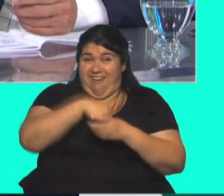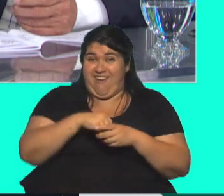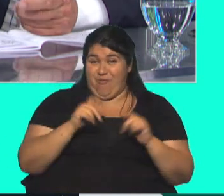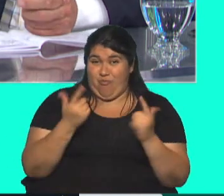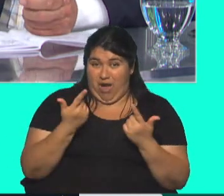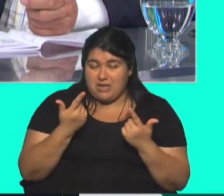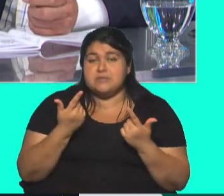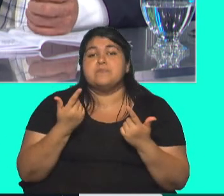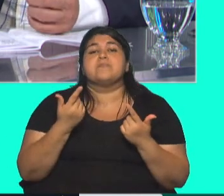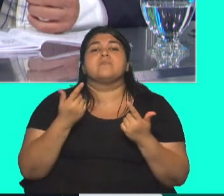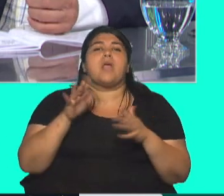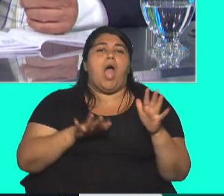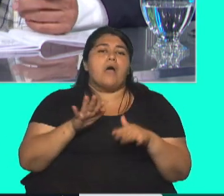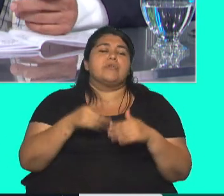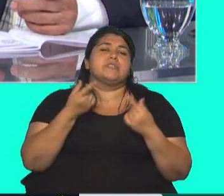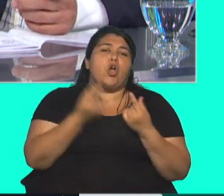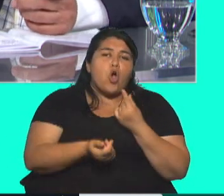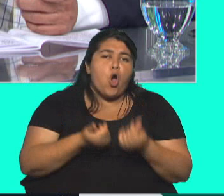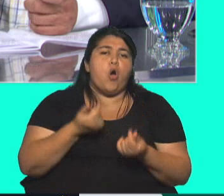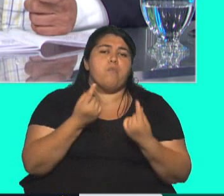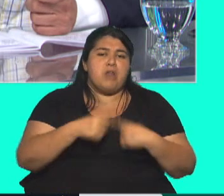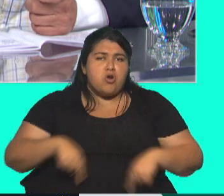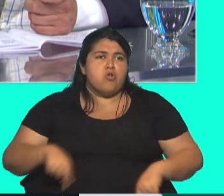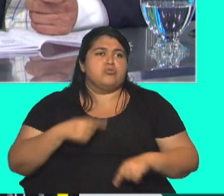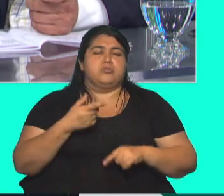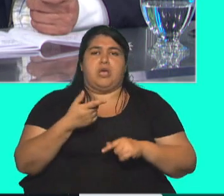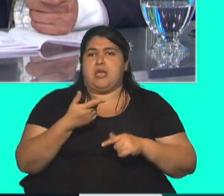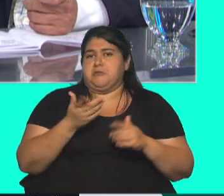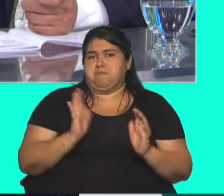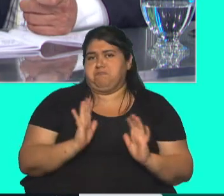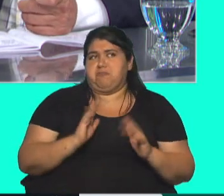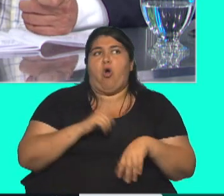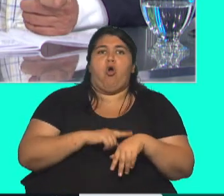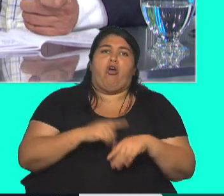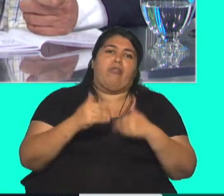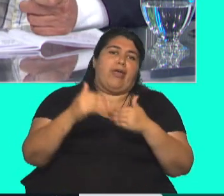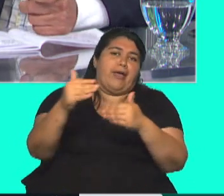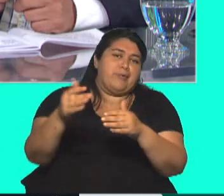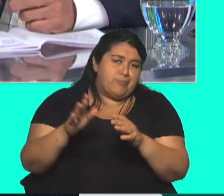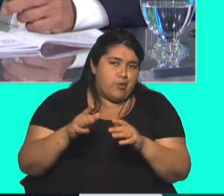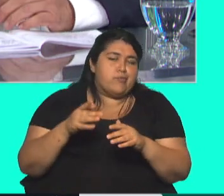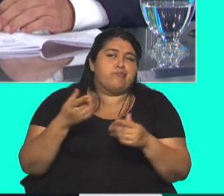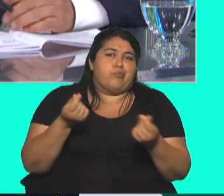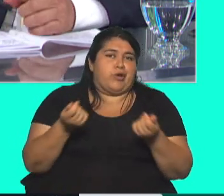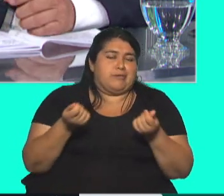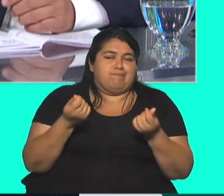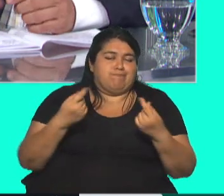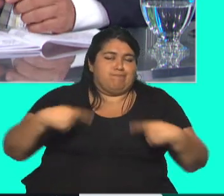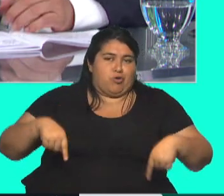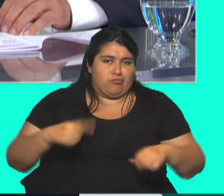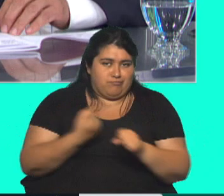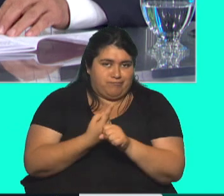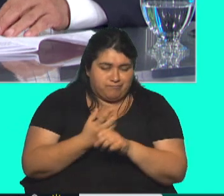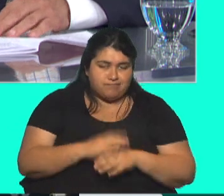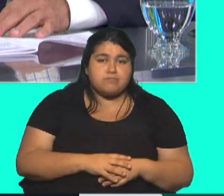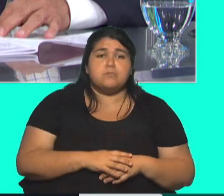la compra o la reposición de determinados productos para el hogar, por ejemplo, porque, digamos, el bolsillo aprieta. Ahora, es importante esto de que